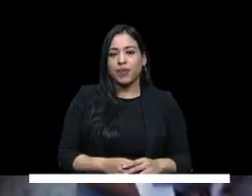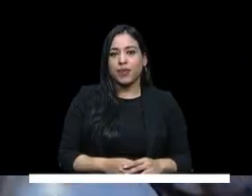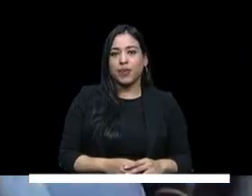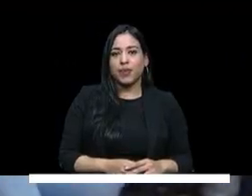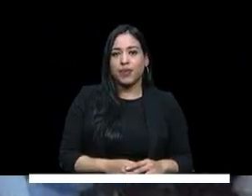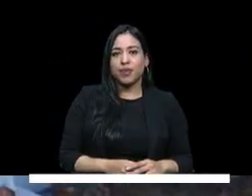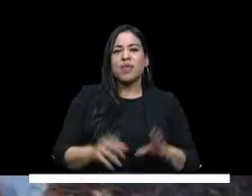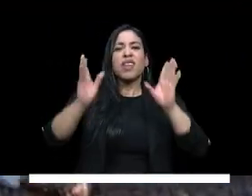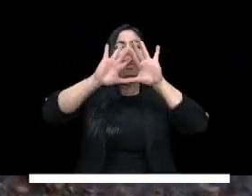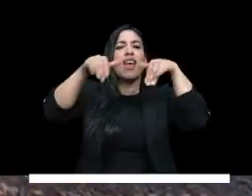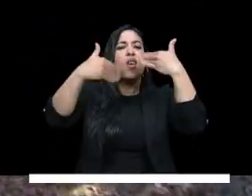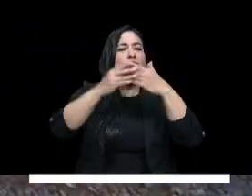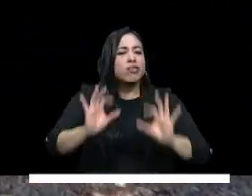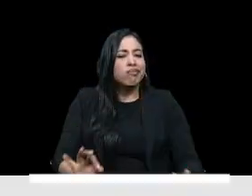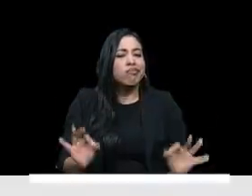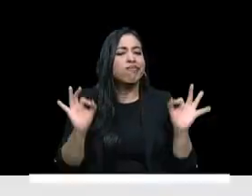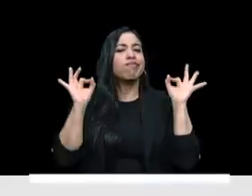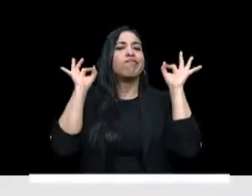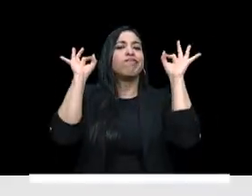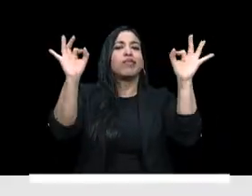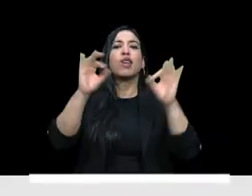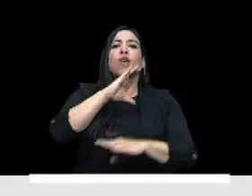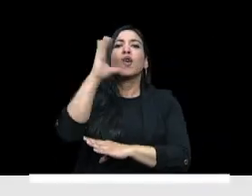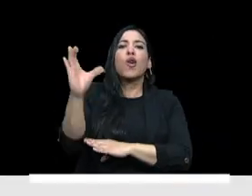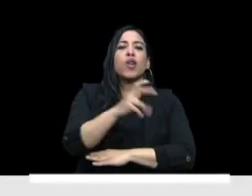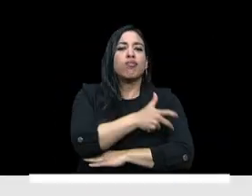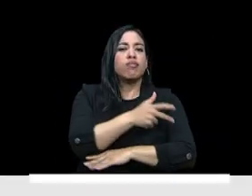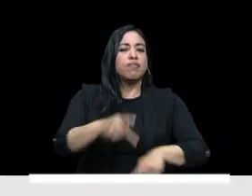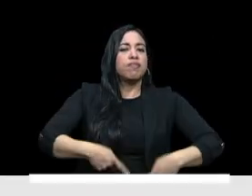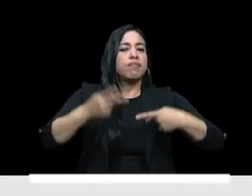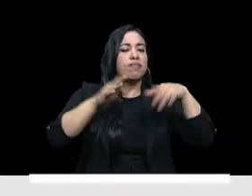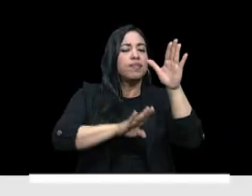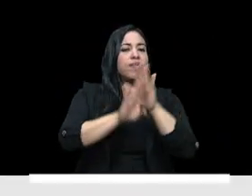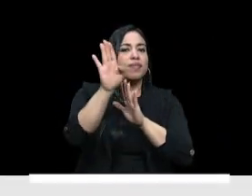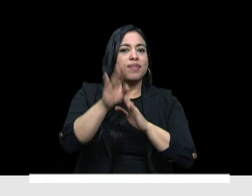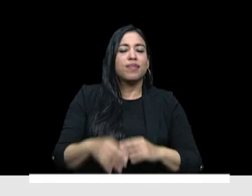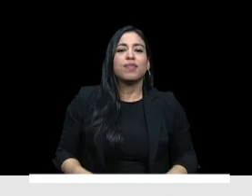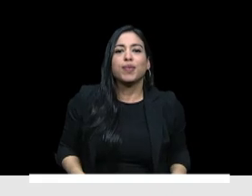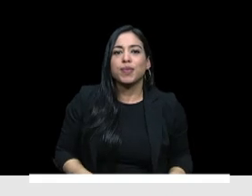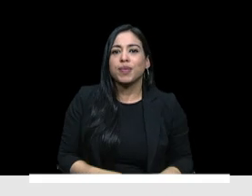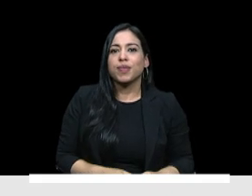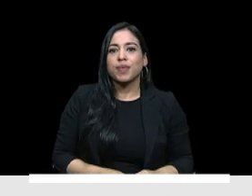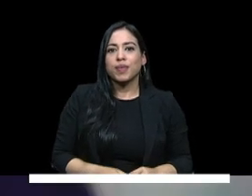educación de calidad Colombia potencia de la vida